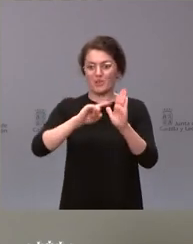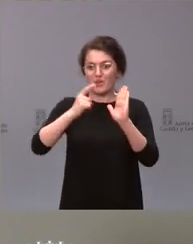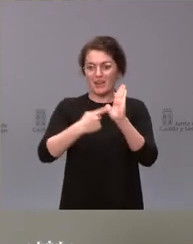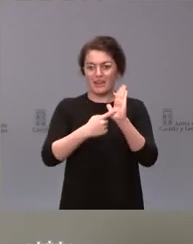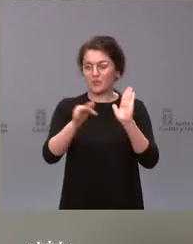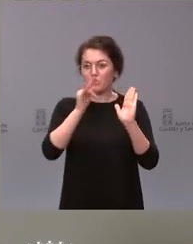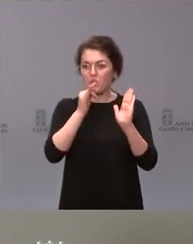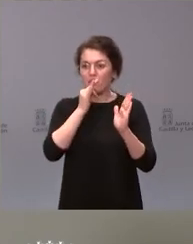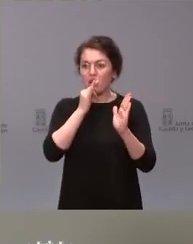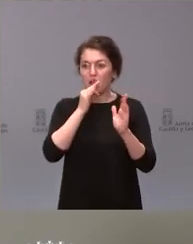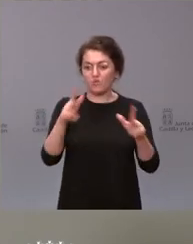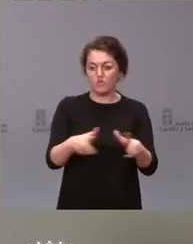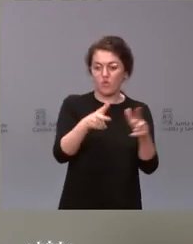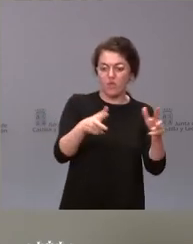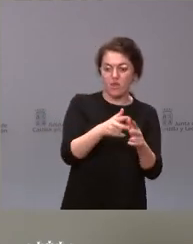tenemos la opinión